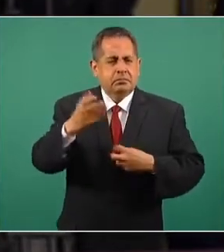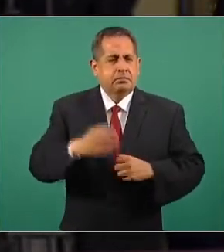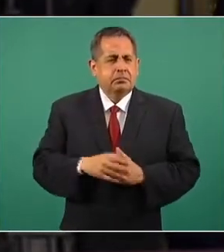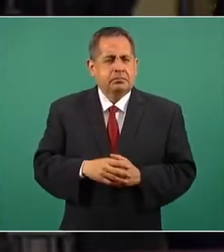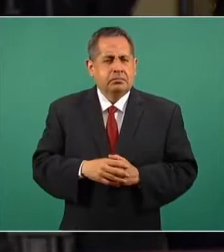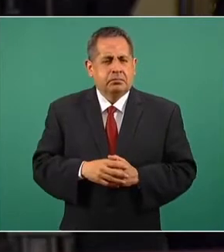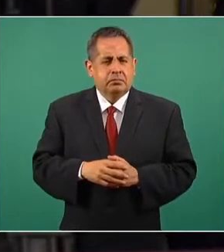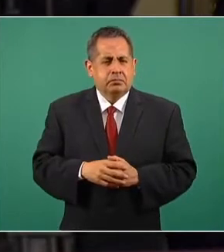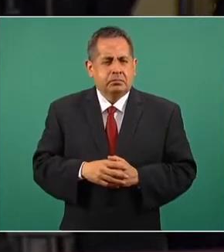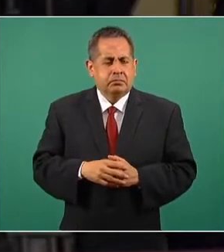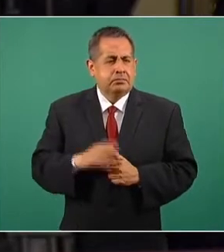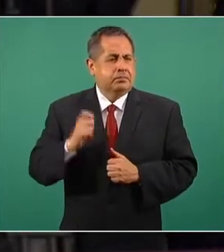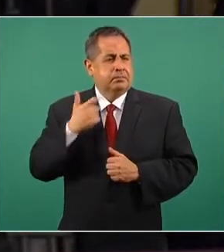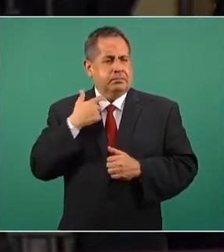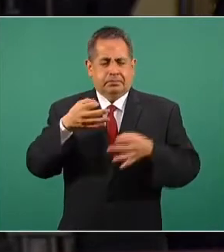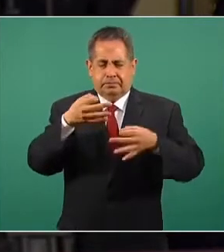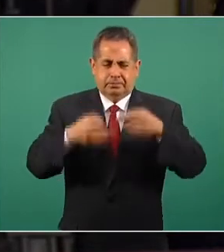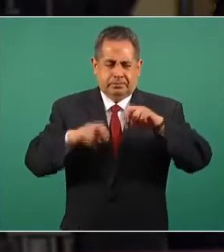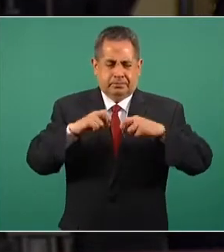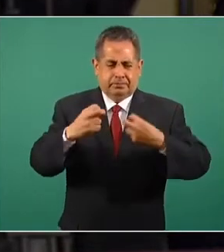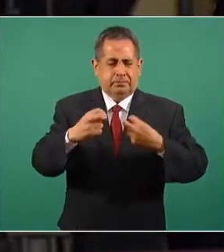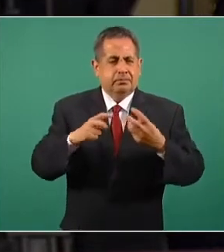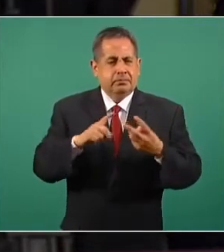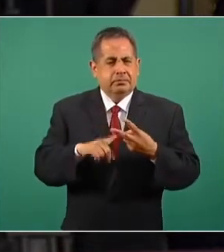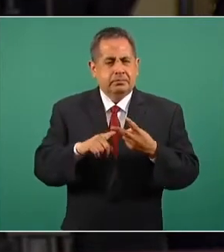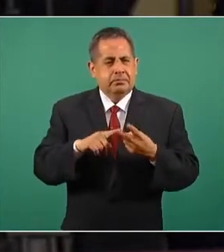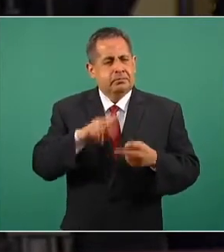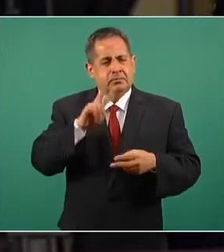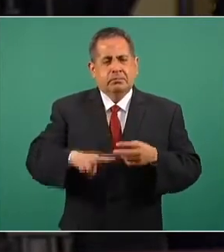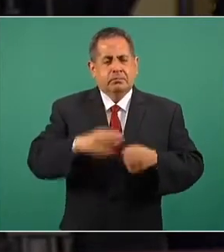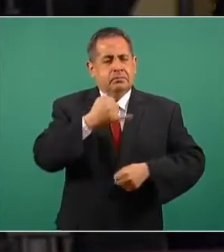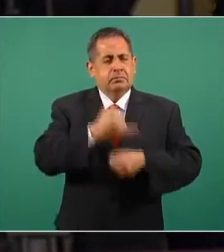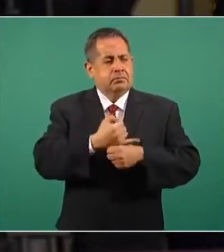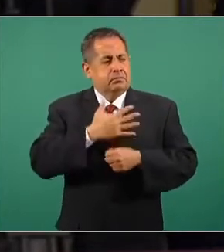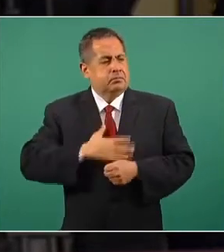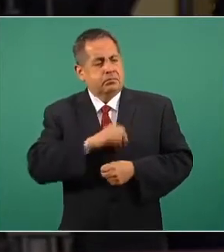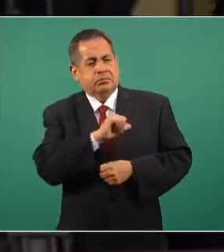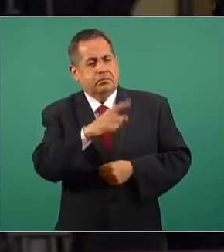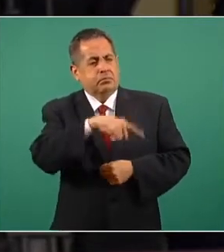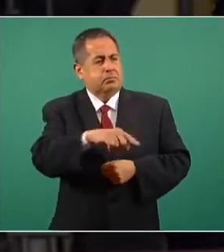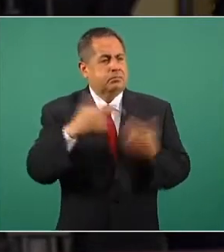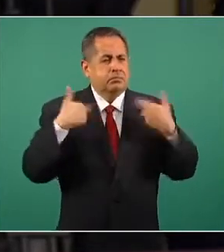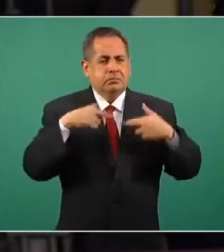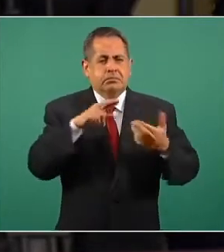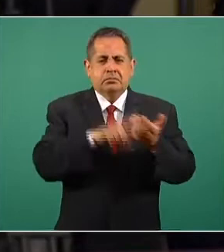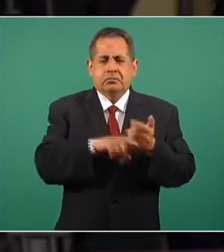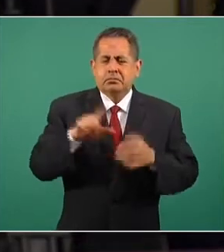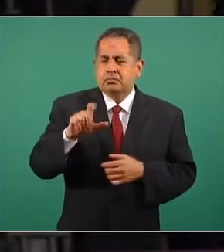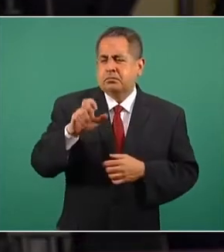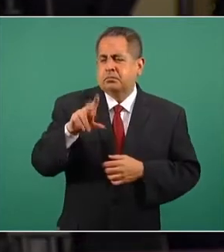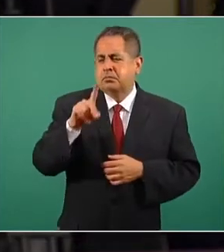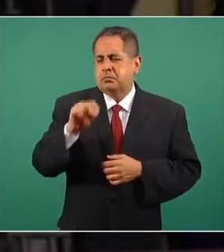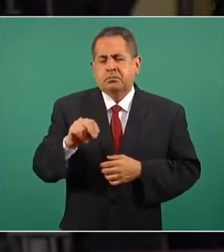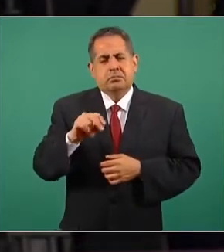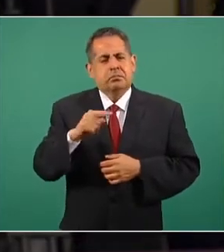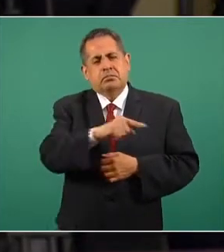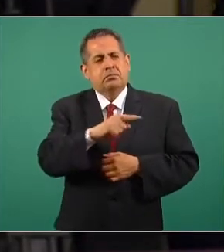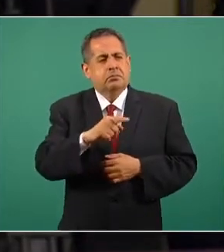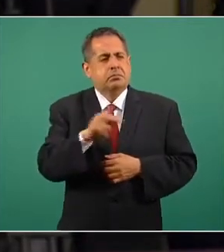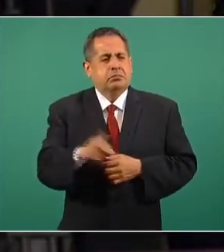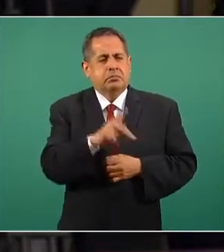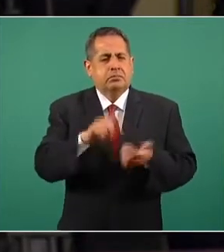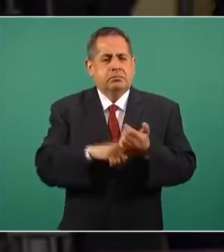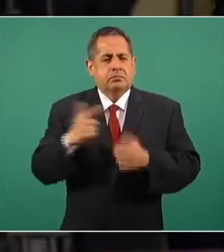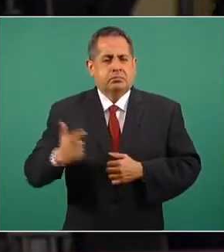desmagistrada, es de una injusticia a unos maestros allá en Lerdo y en Gómez Palacio, que están